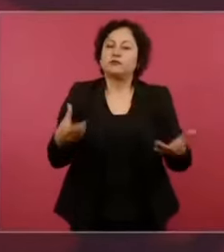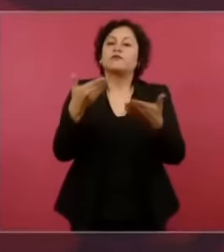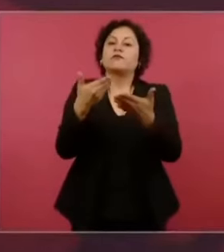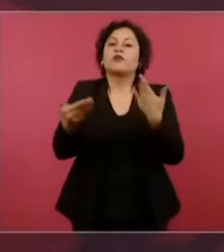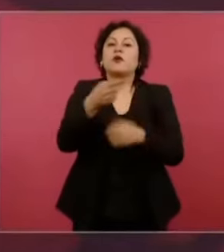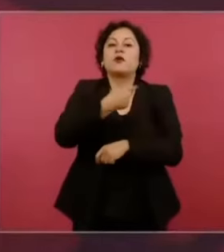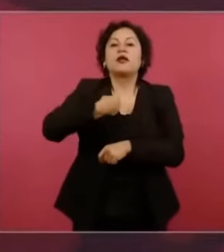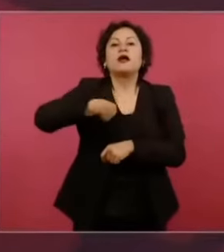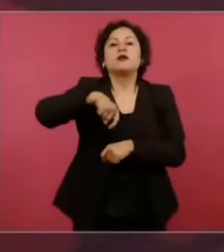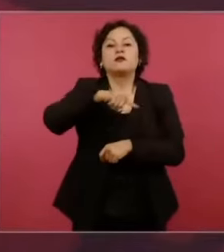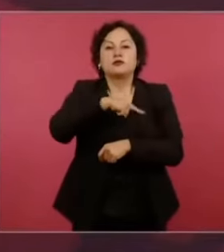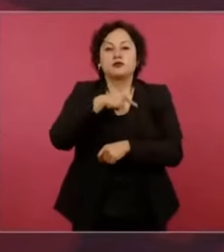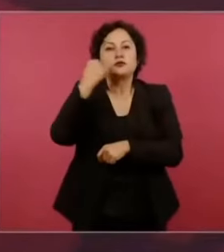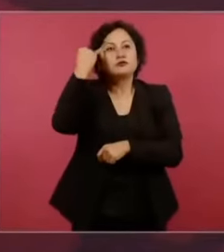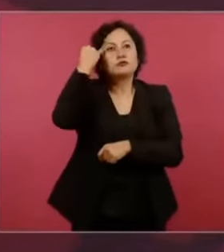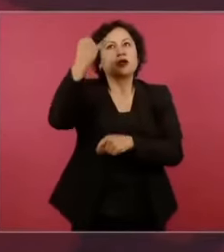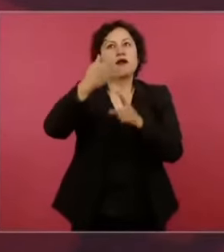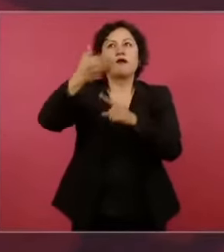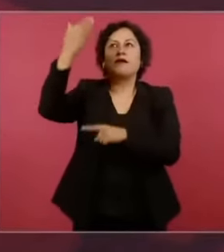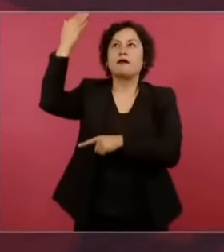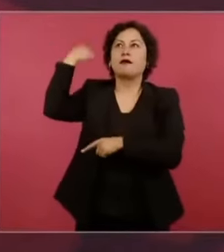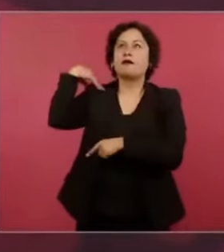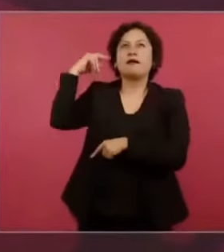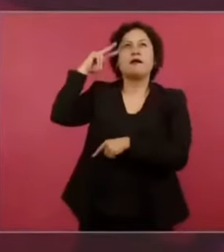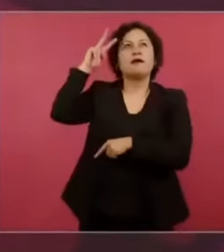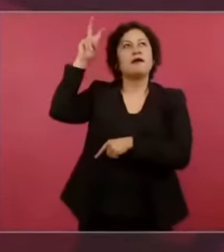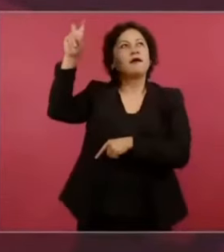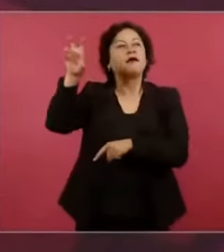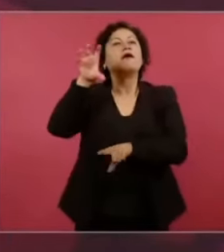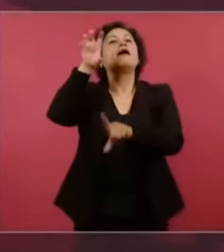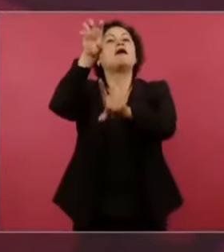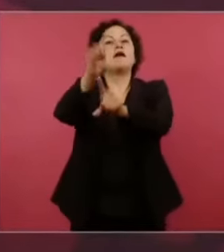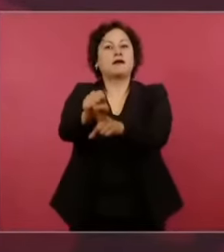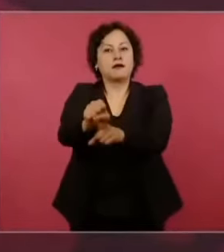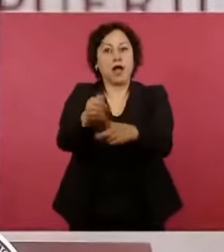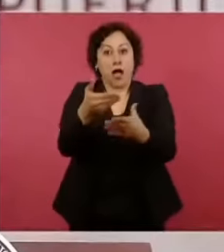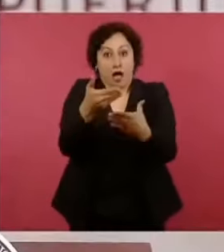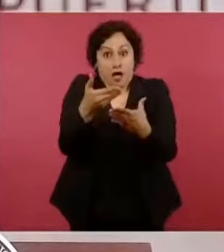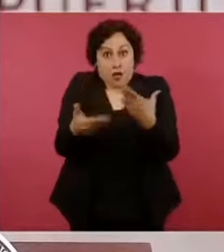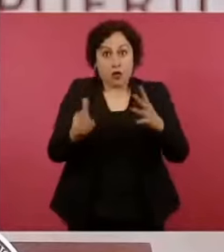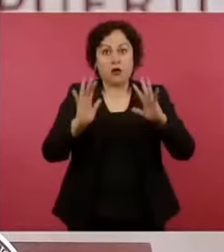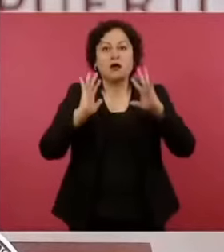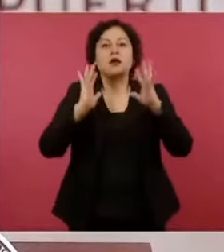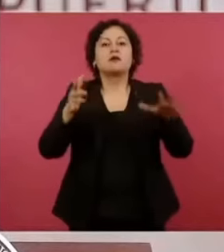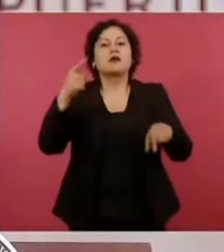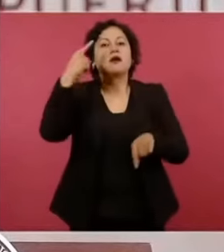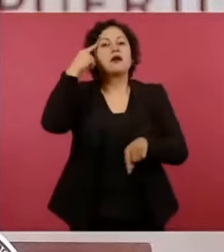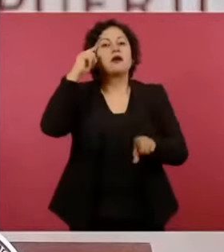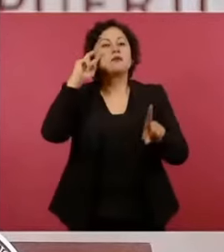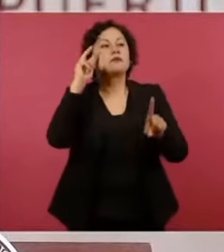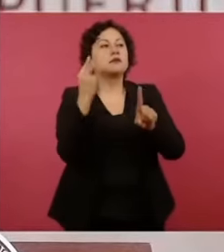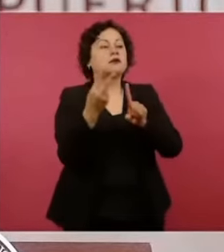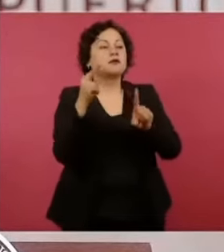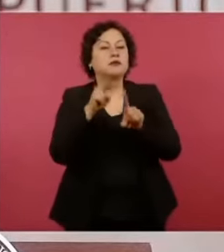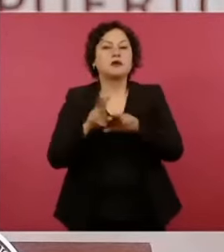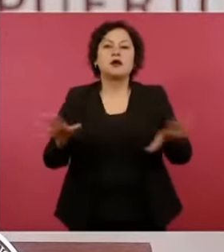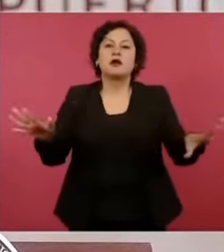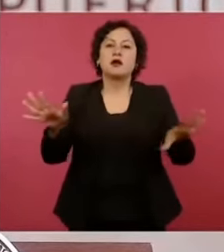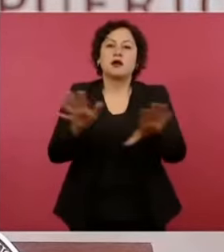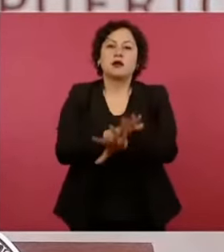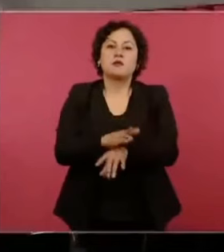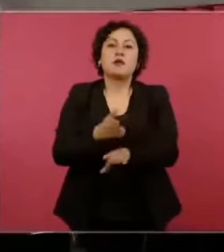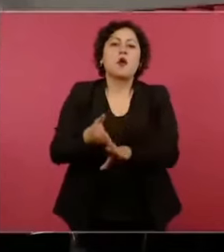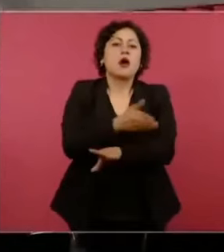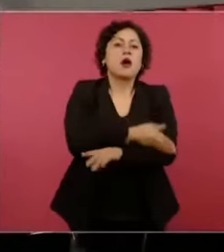igual que en seguridad, de que no me toca. No, sí nos toca a todos los mexicanos. Sí nos toca a todos los órdenes de